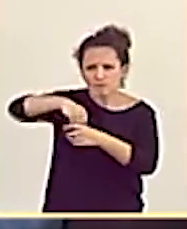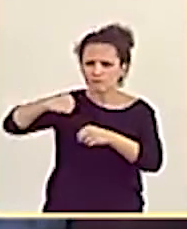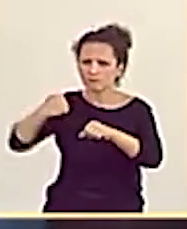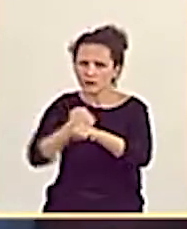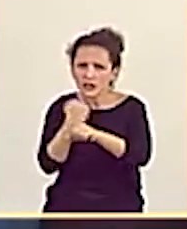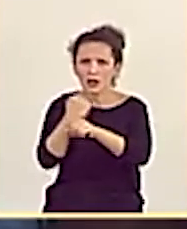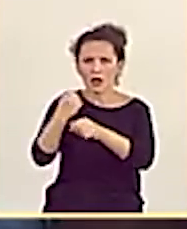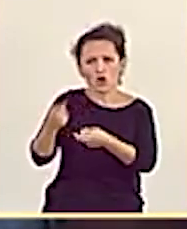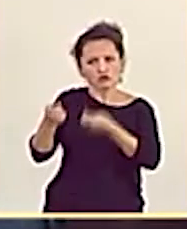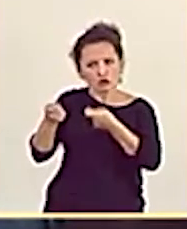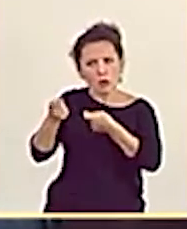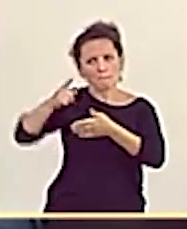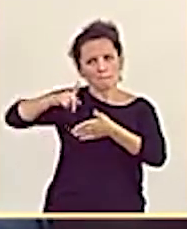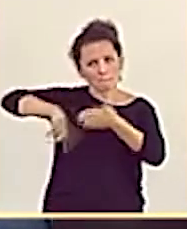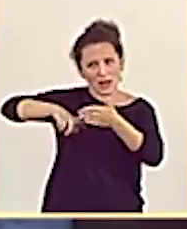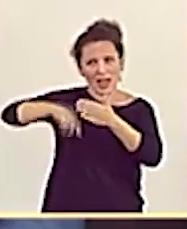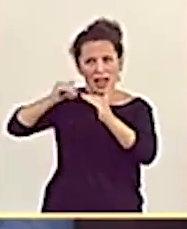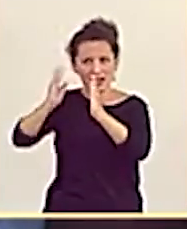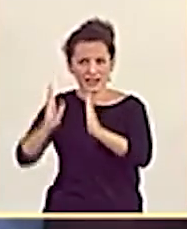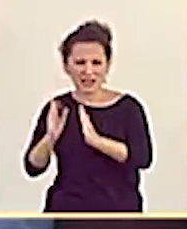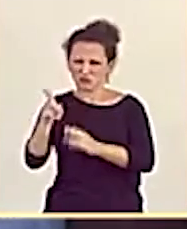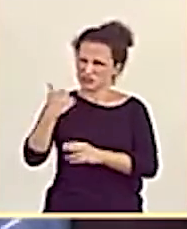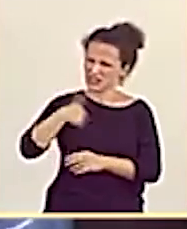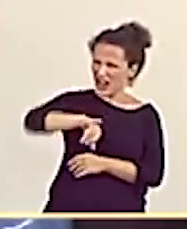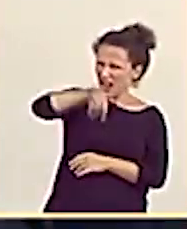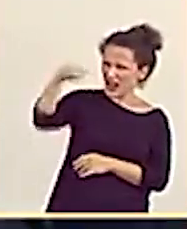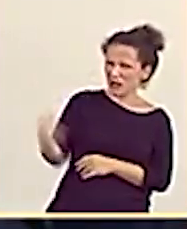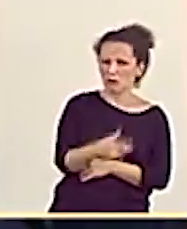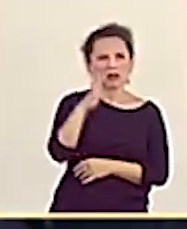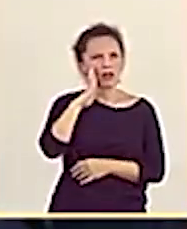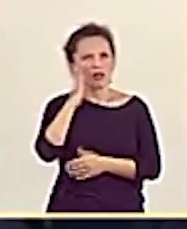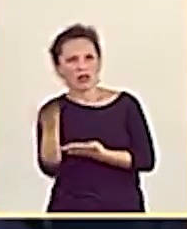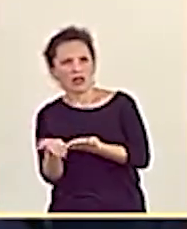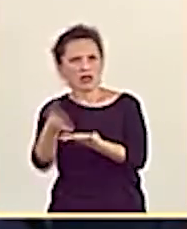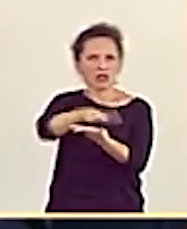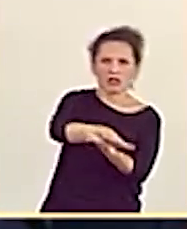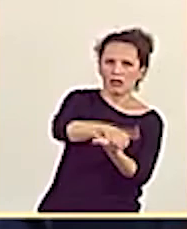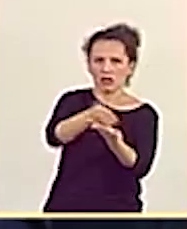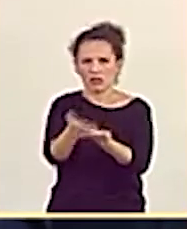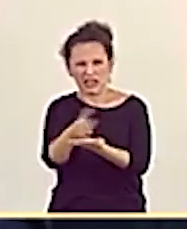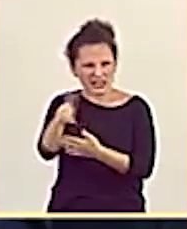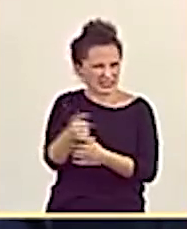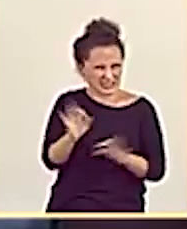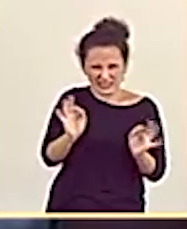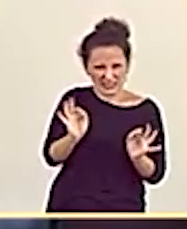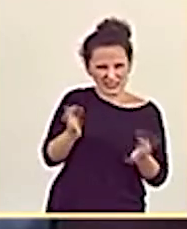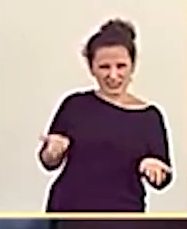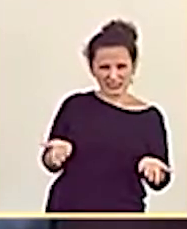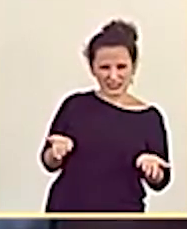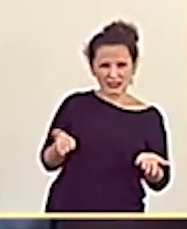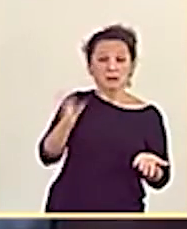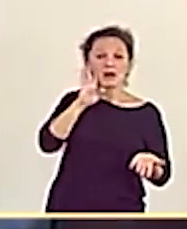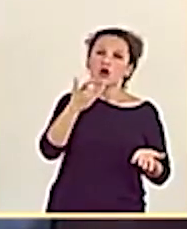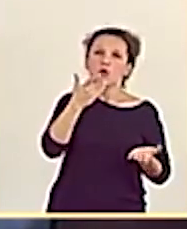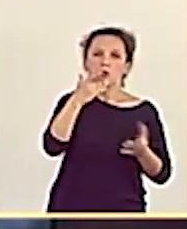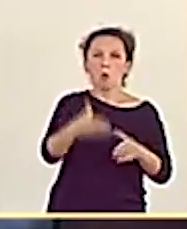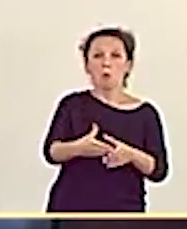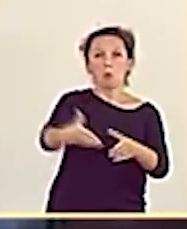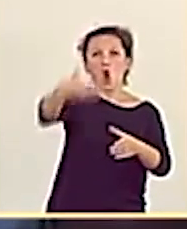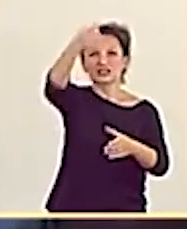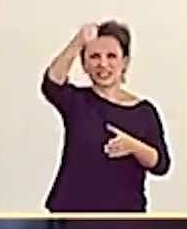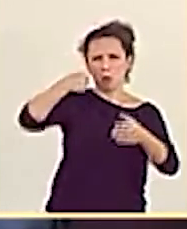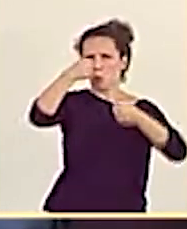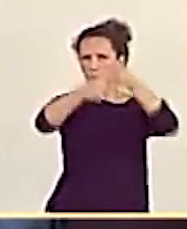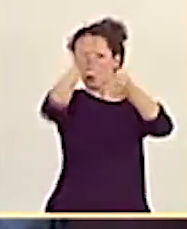del alquiler, no se está cansando, señor ministro, de ser el pim pam pum de este Gobierno. Se está convirtiendo en el saco de boxeo con el que